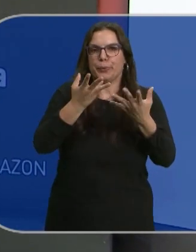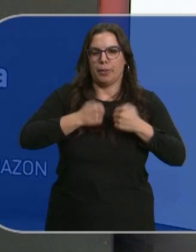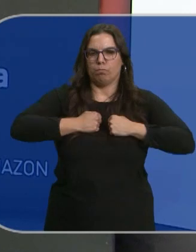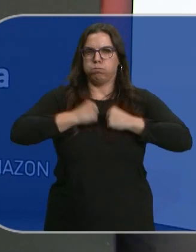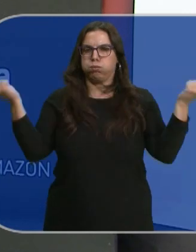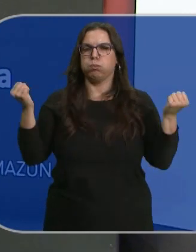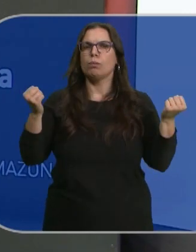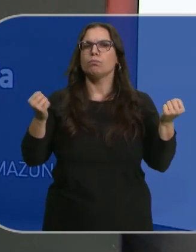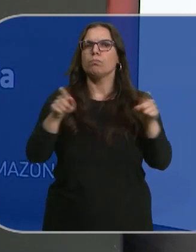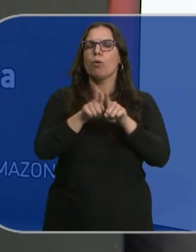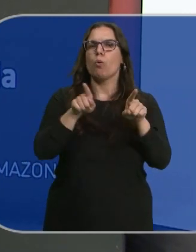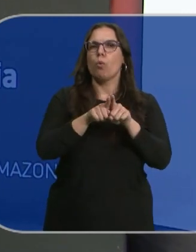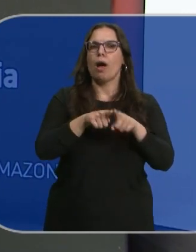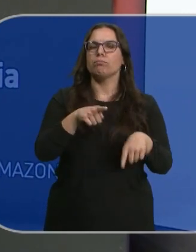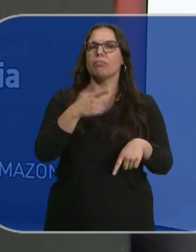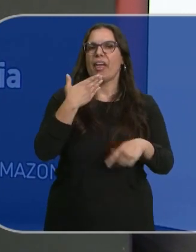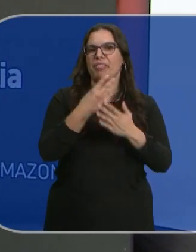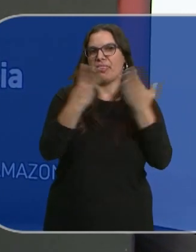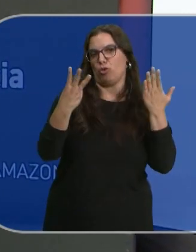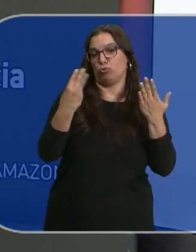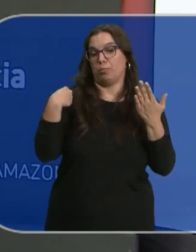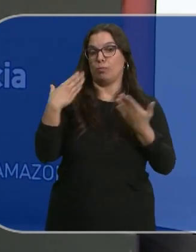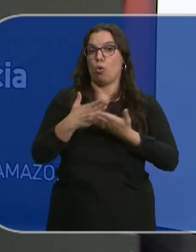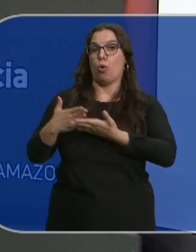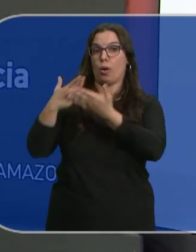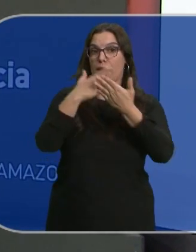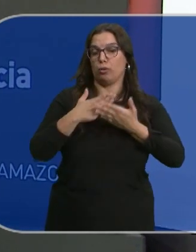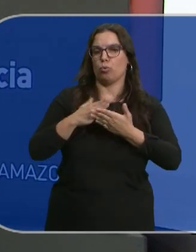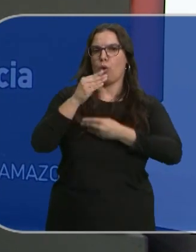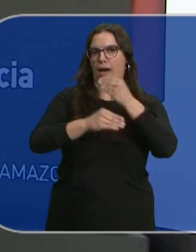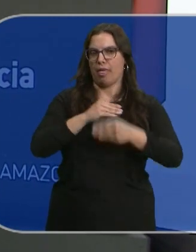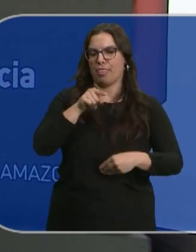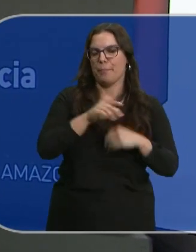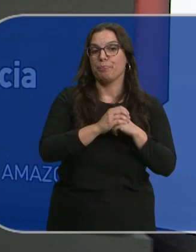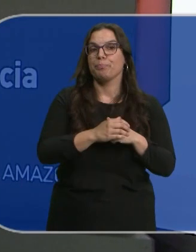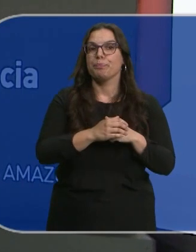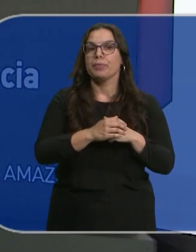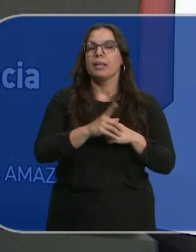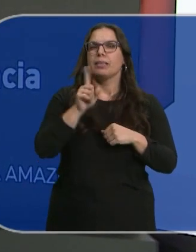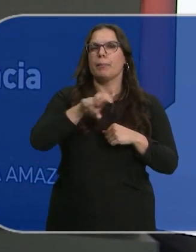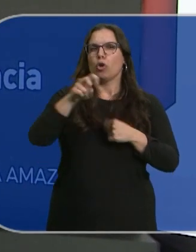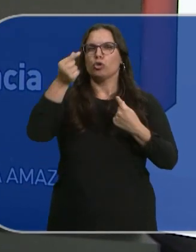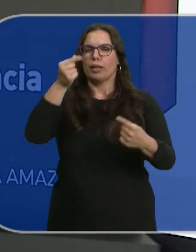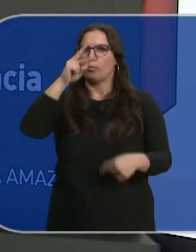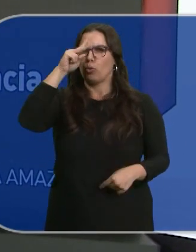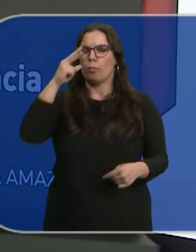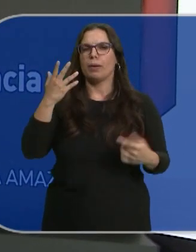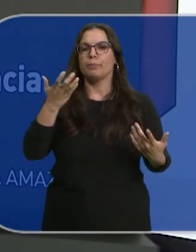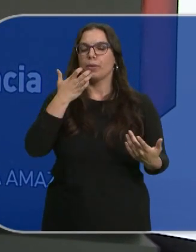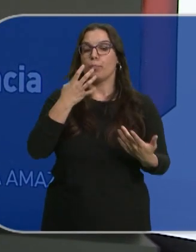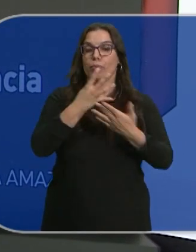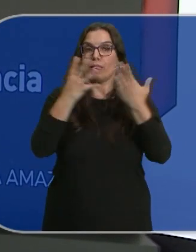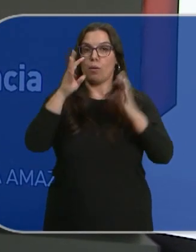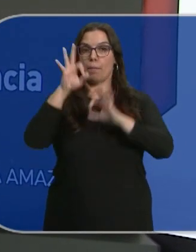o identidad de género es de 18 años, según un estudio elaborado por 40DB para Amazon. Esta muestra revela otros datos preocupantes. El